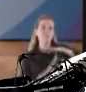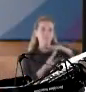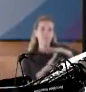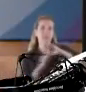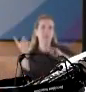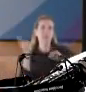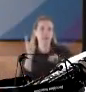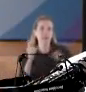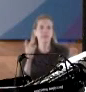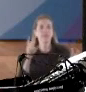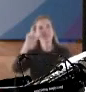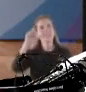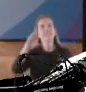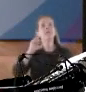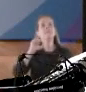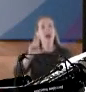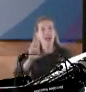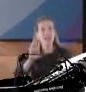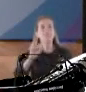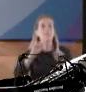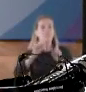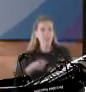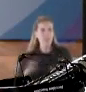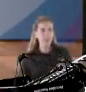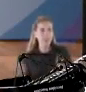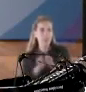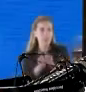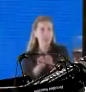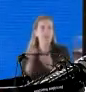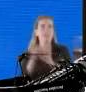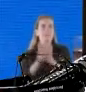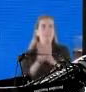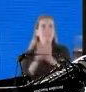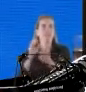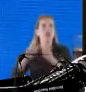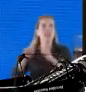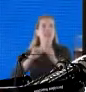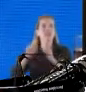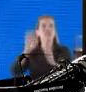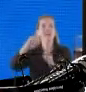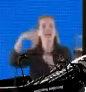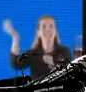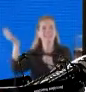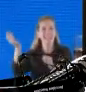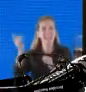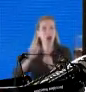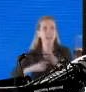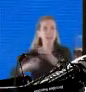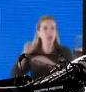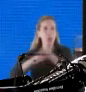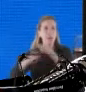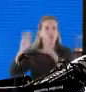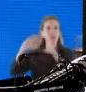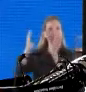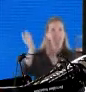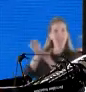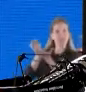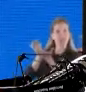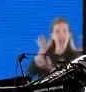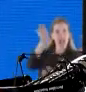sostenible, que son 17 a nivel internacional, cuando nosotros y nosotras las evaluamos, era,